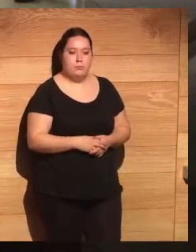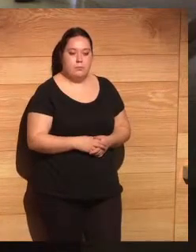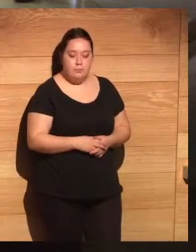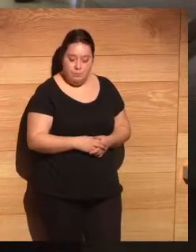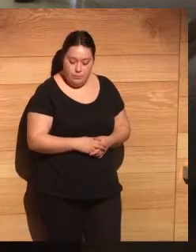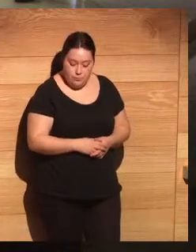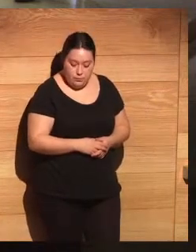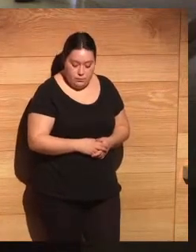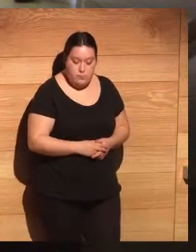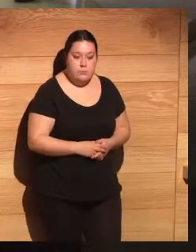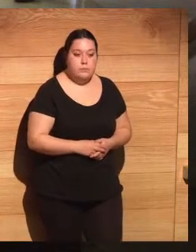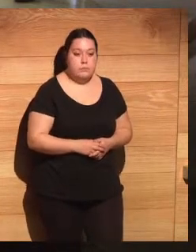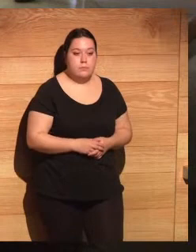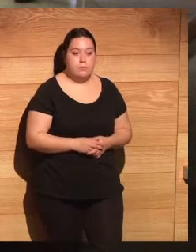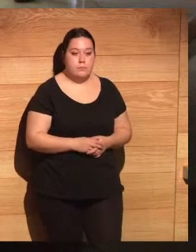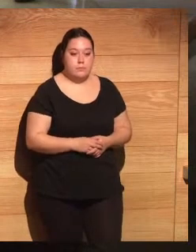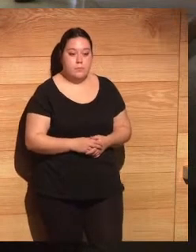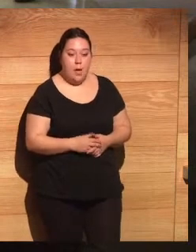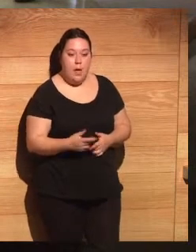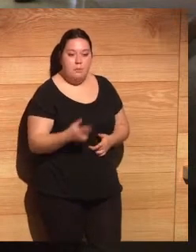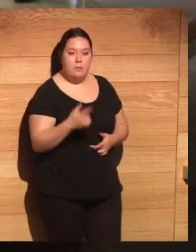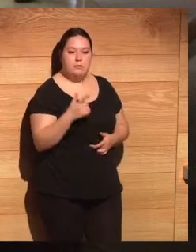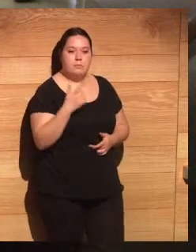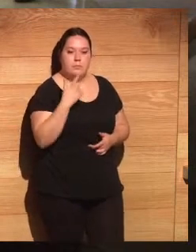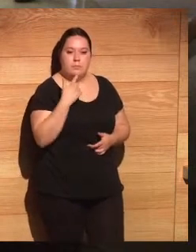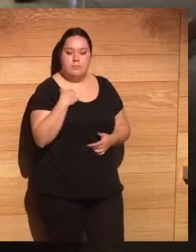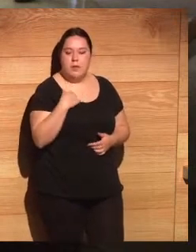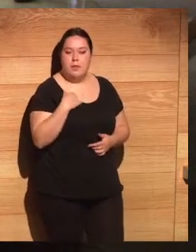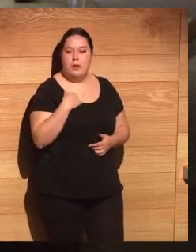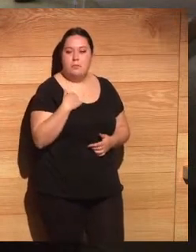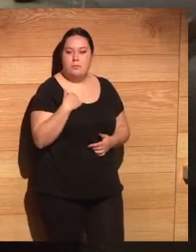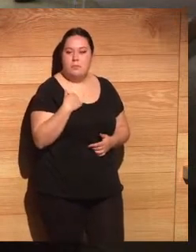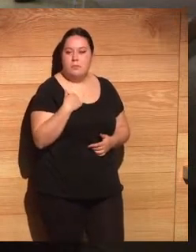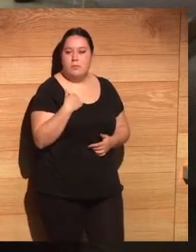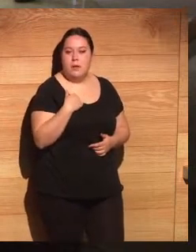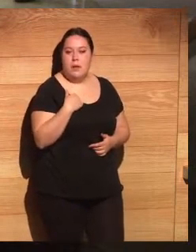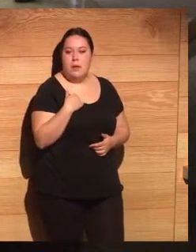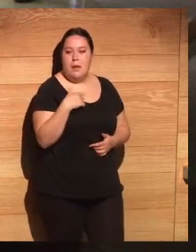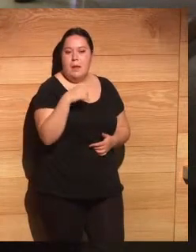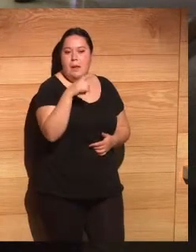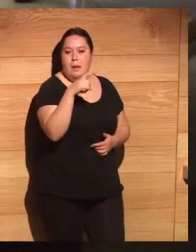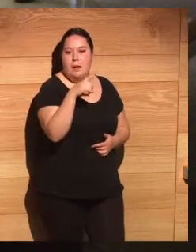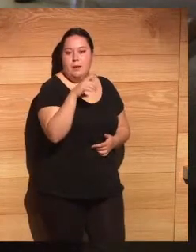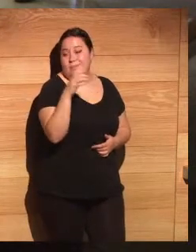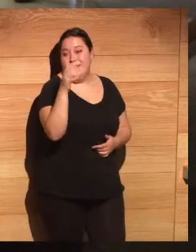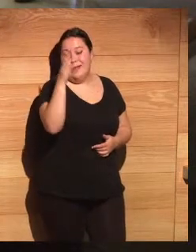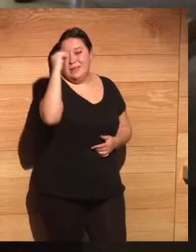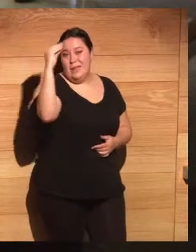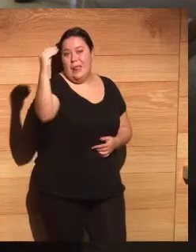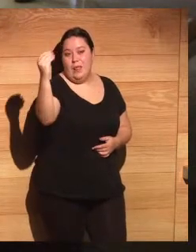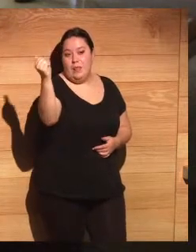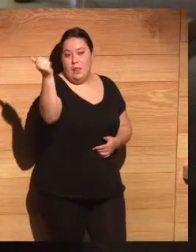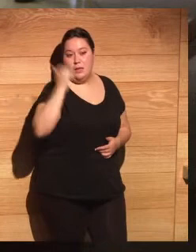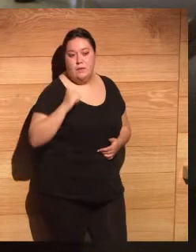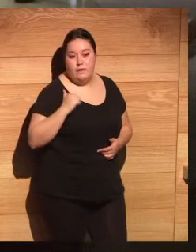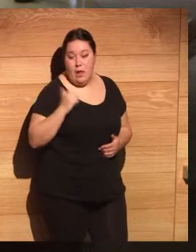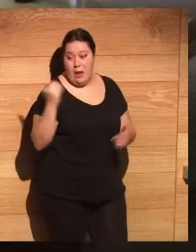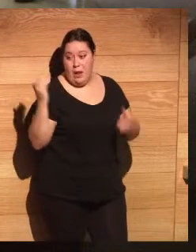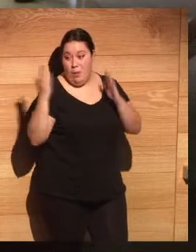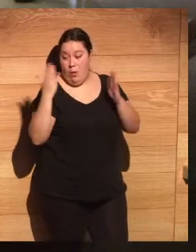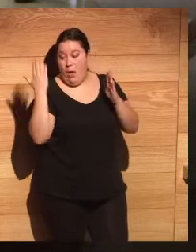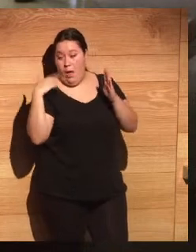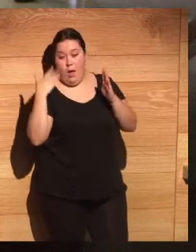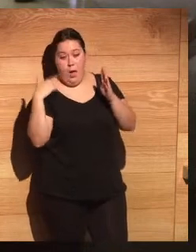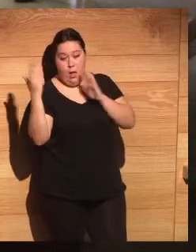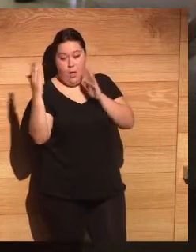URINDRA, la patronal, y me ponía, perdóname la expresión, pues la gente de inteligencia artificial, ahora muy común, pero en aquella época, y